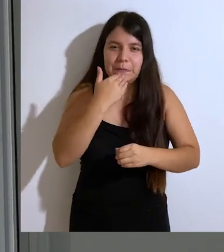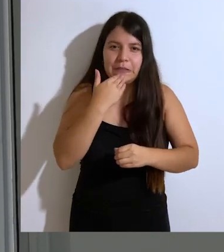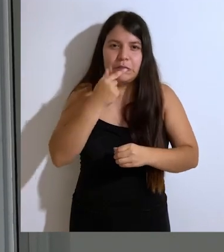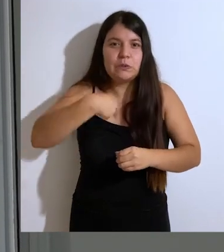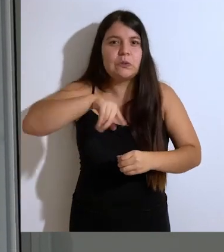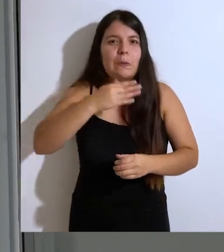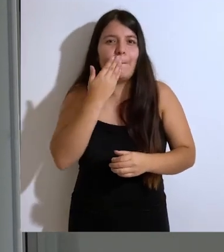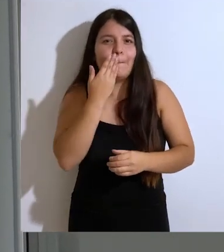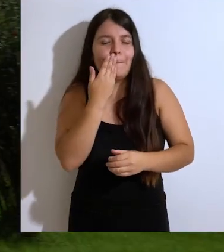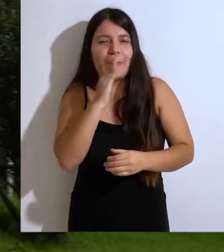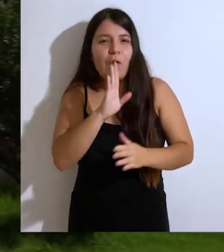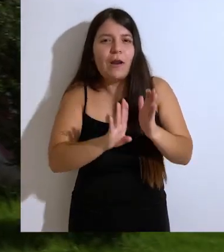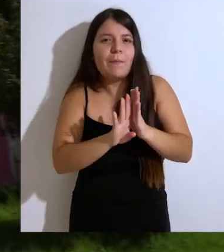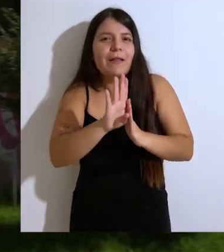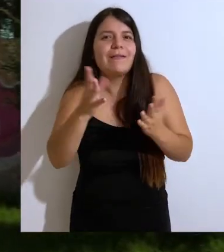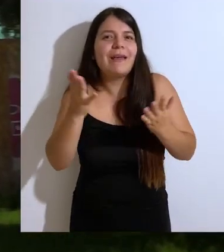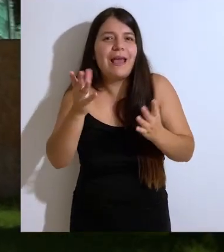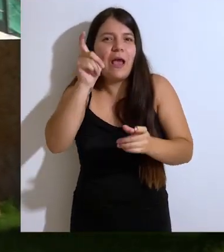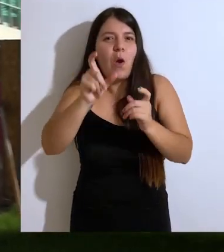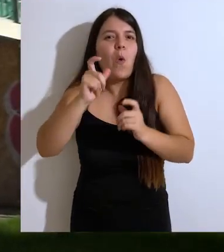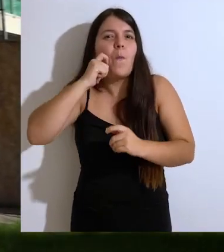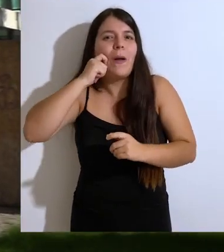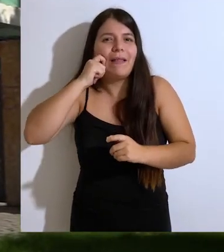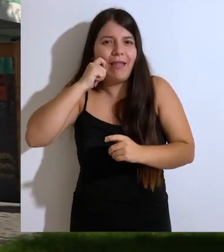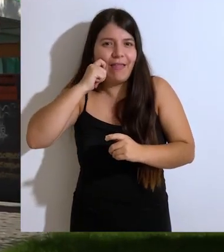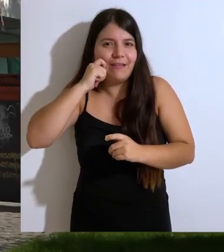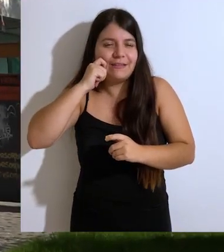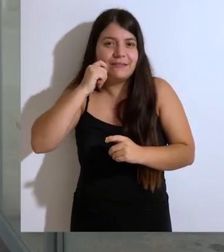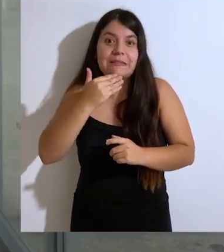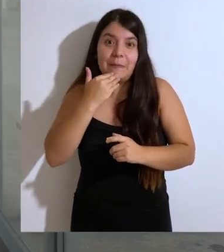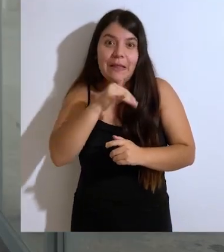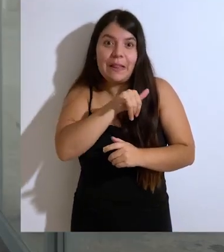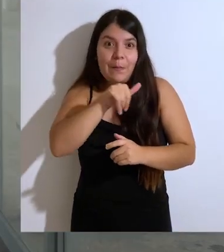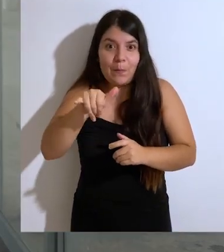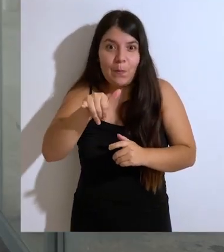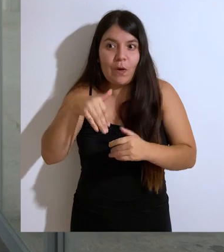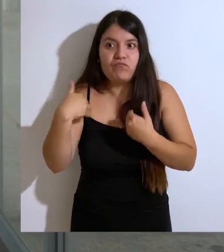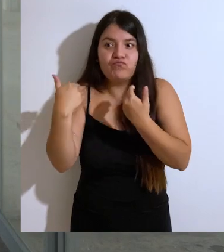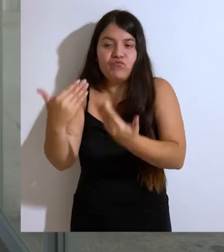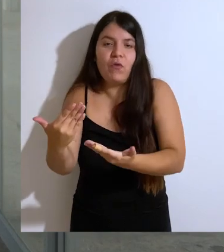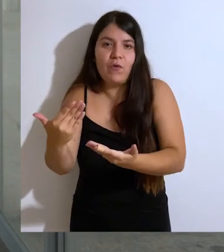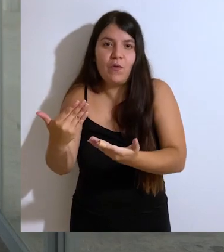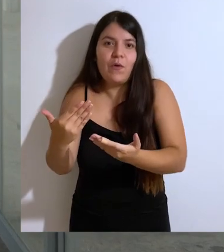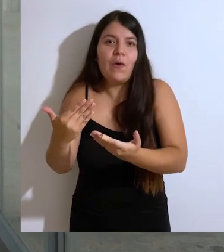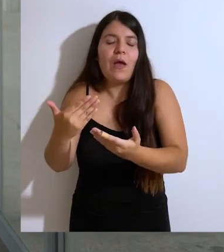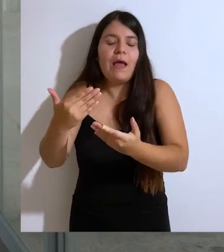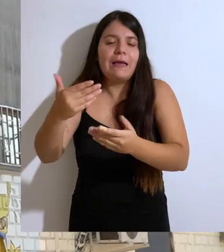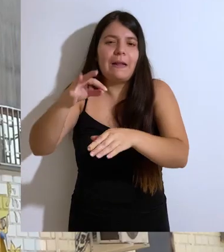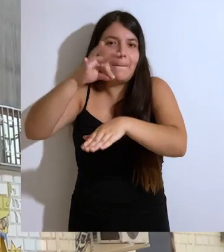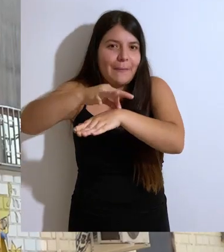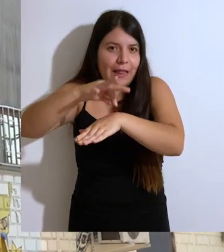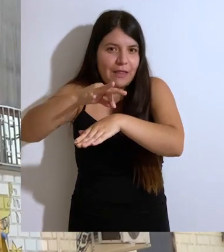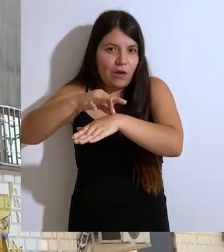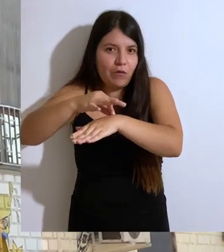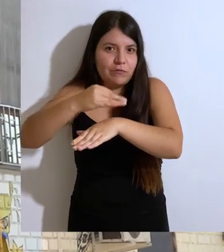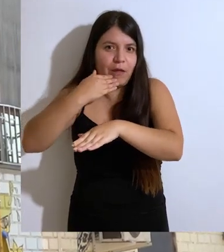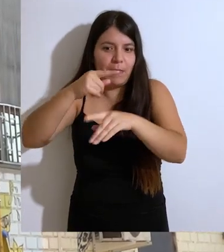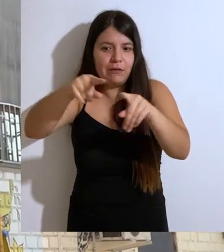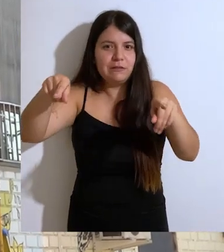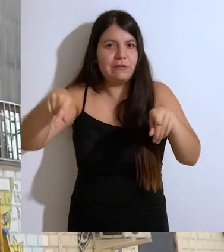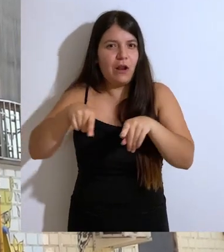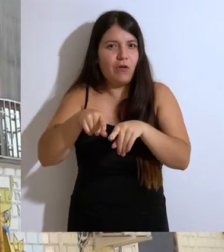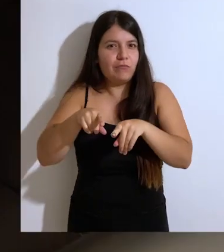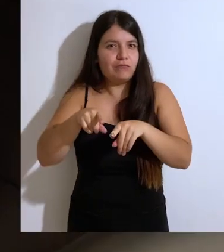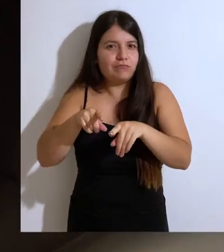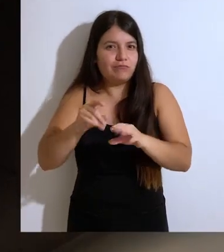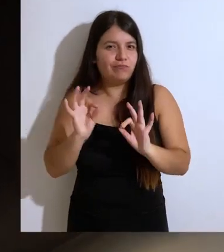trabajos de mejoramiento en la Facultad de Humanidades, que próximamente vamos a entregar en la Facultad de Ciencias Médicas, en el Salón